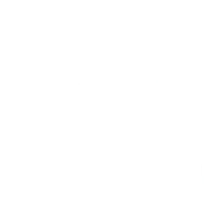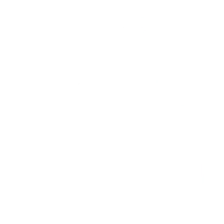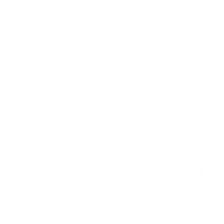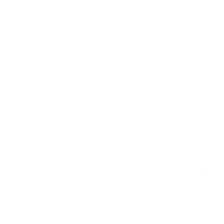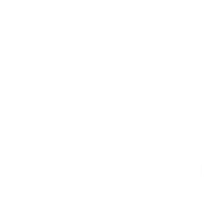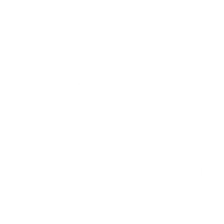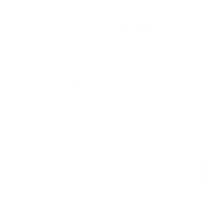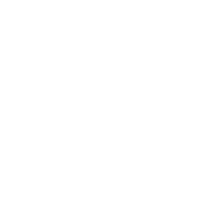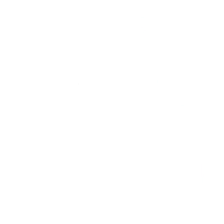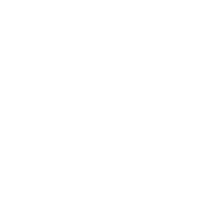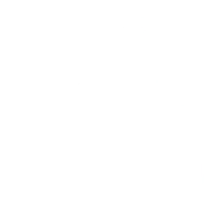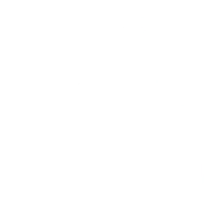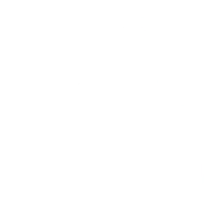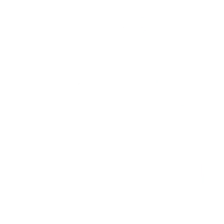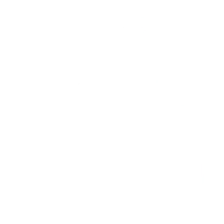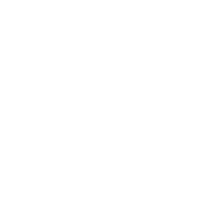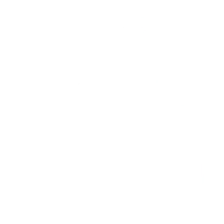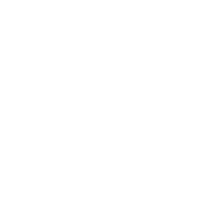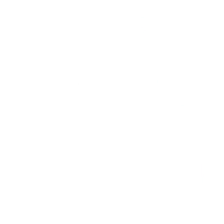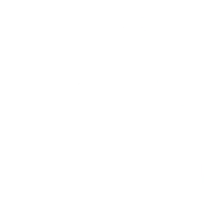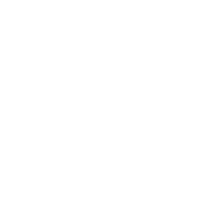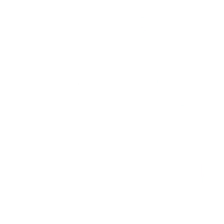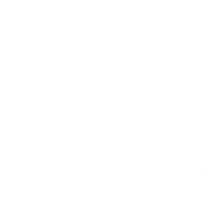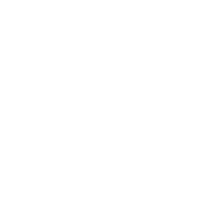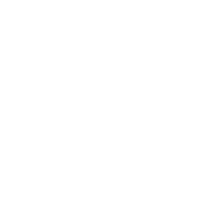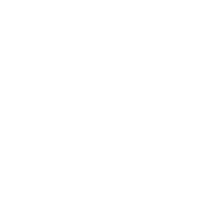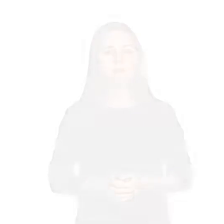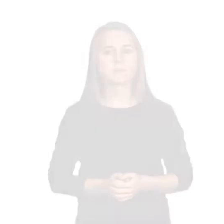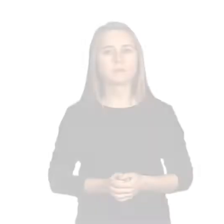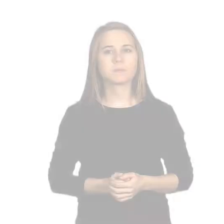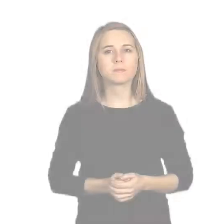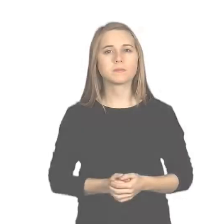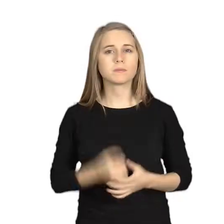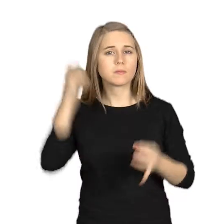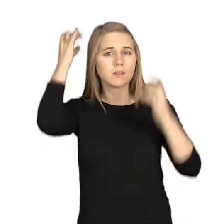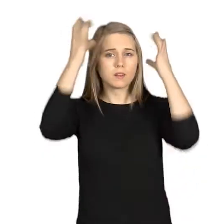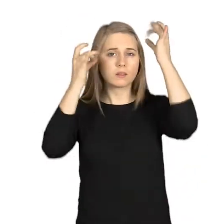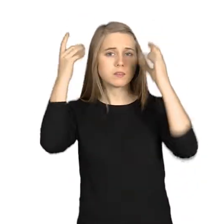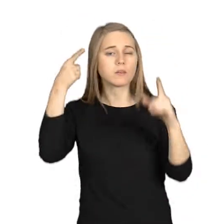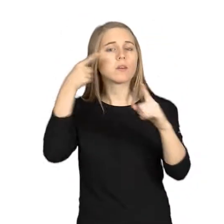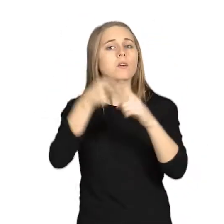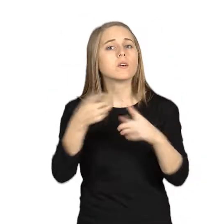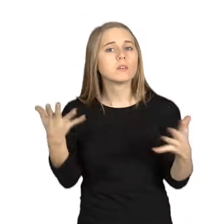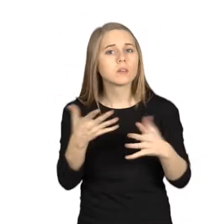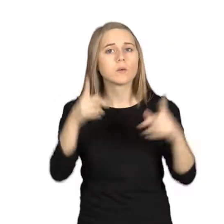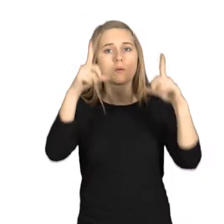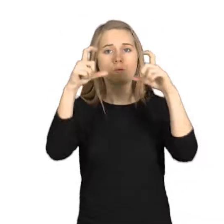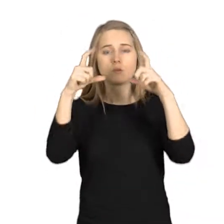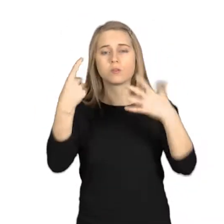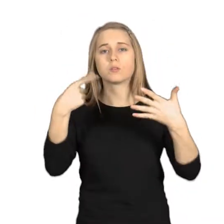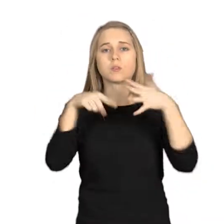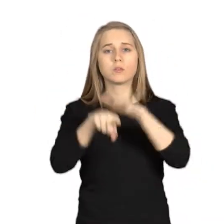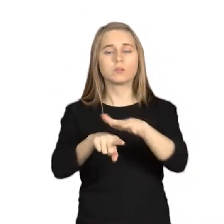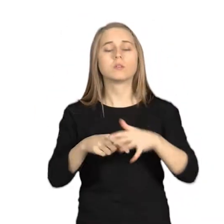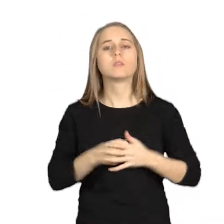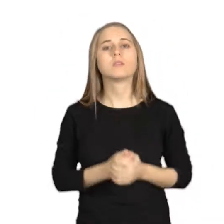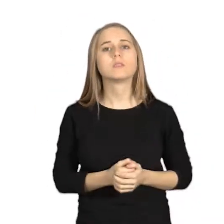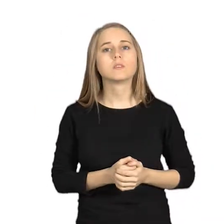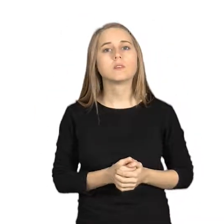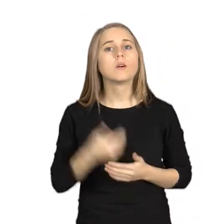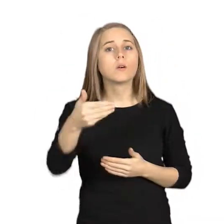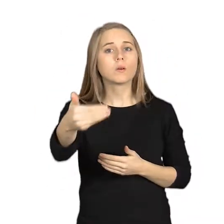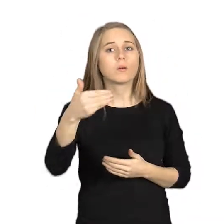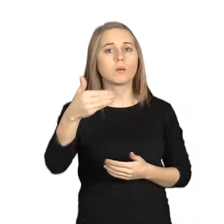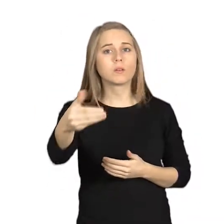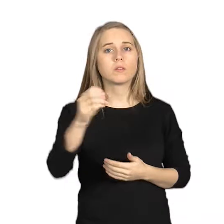rodeada de pictogramas que hacen referencia a diferentes tipos de diversidad. ¿En qué consiste la actividad? En sacar fotos